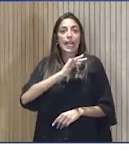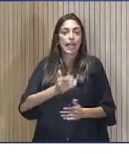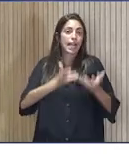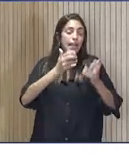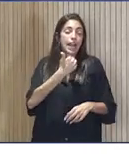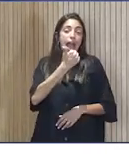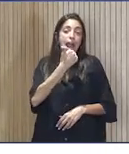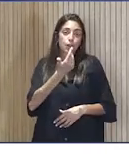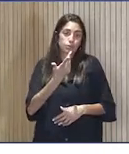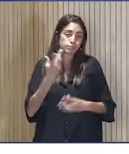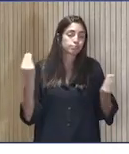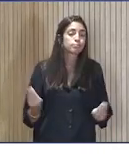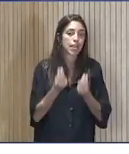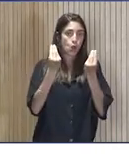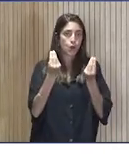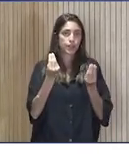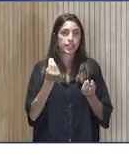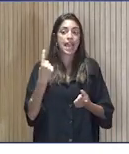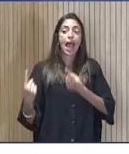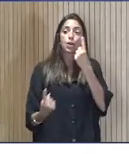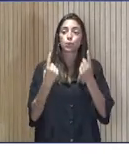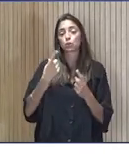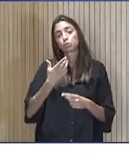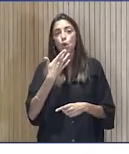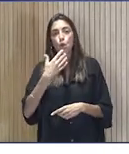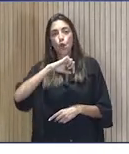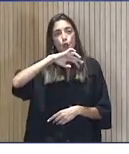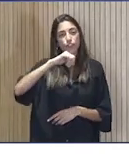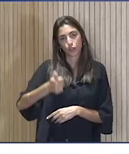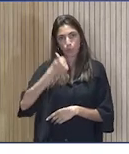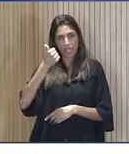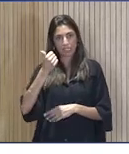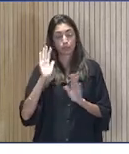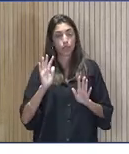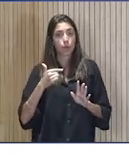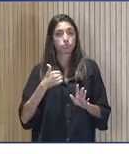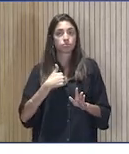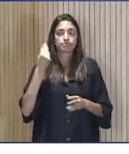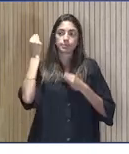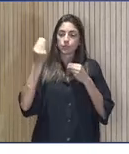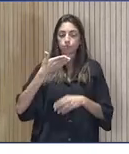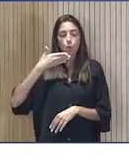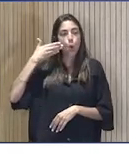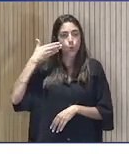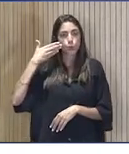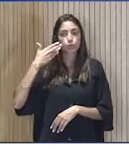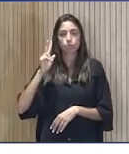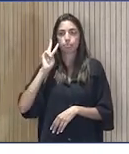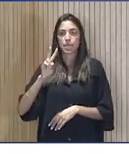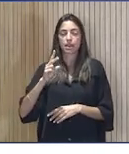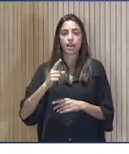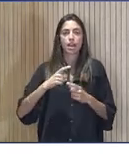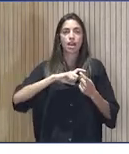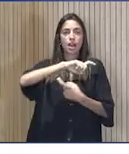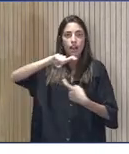Y seguro que habrá unos que se van un poquito más contentos que el resto. Pero a nosotros nos llena de gran satisfacción ver que cada año que pasa